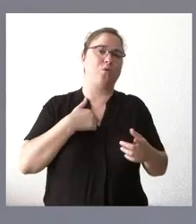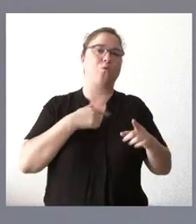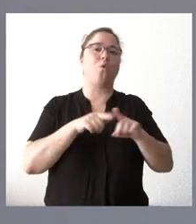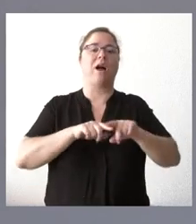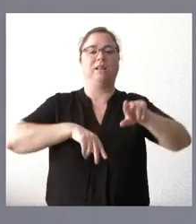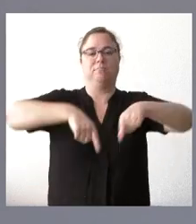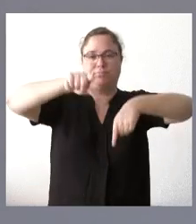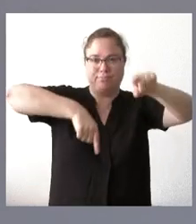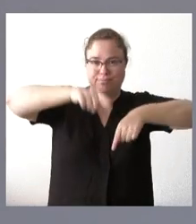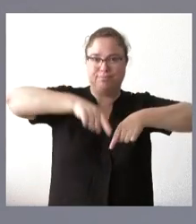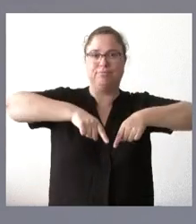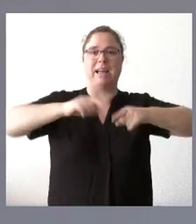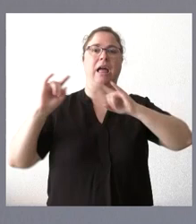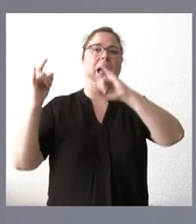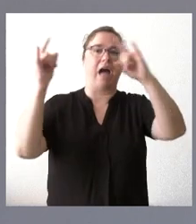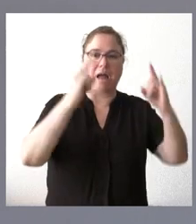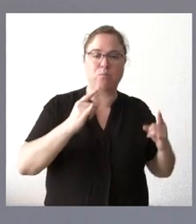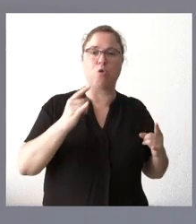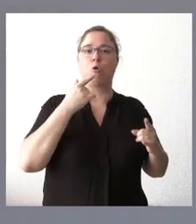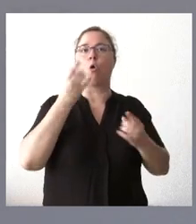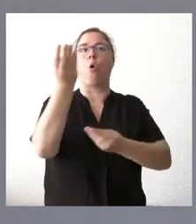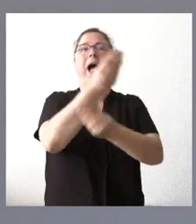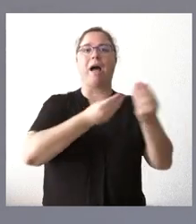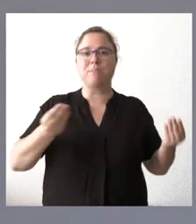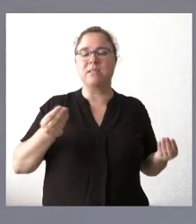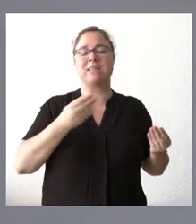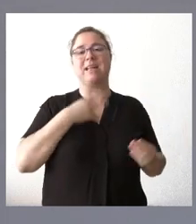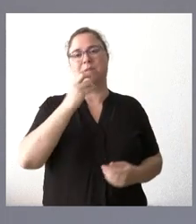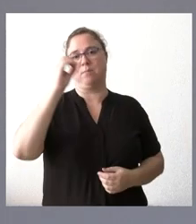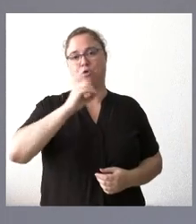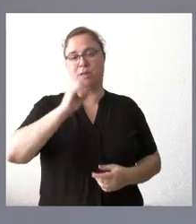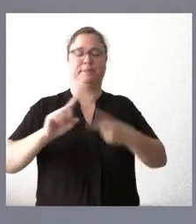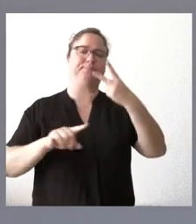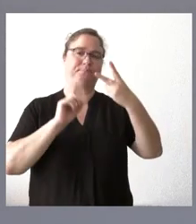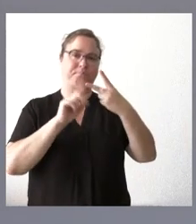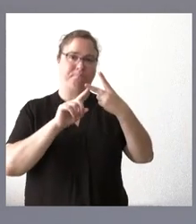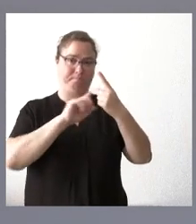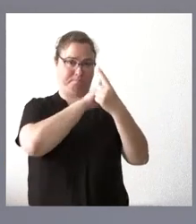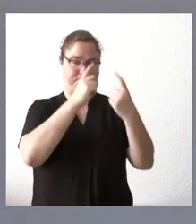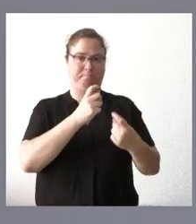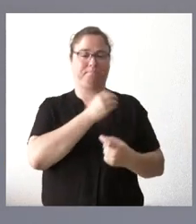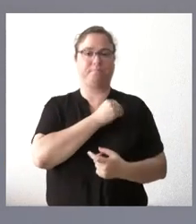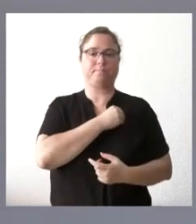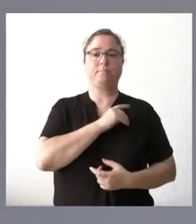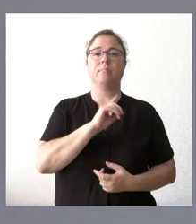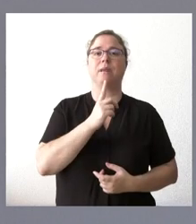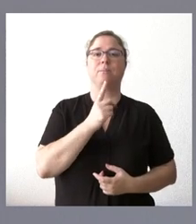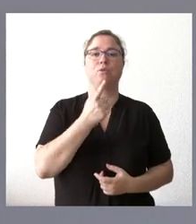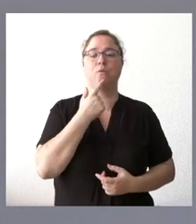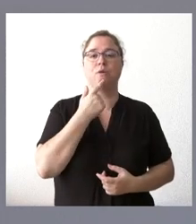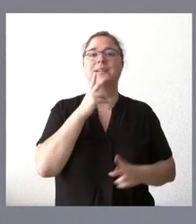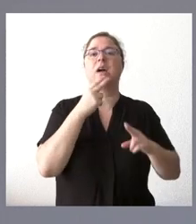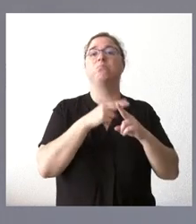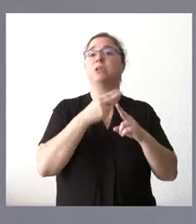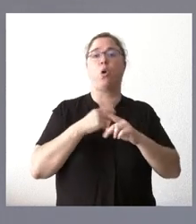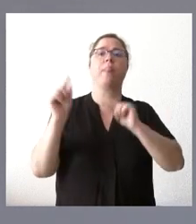infraestructuras forestal o ambiental del conjunto nacional. Y la otra cuestión que usted planteaba, que es la primera, por ser más de interés político, no